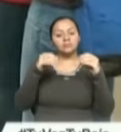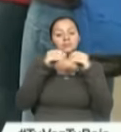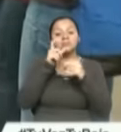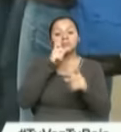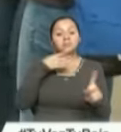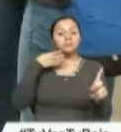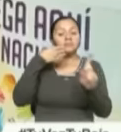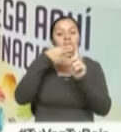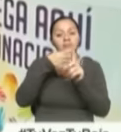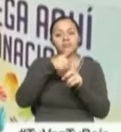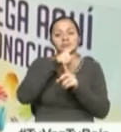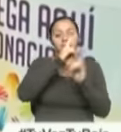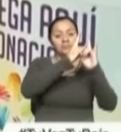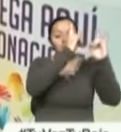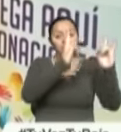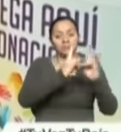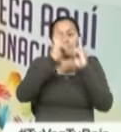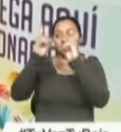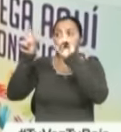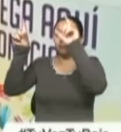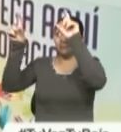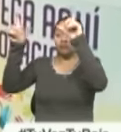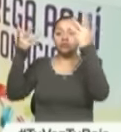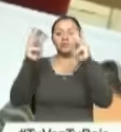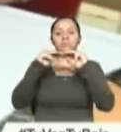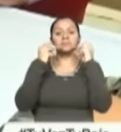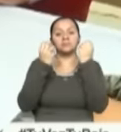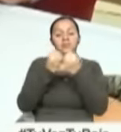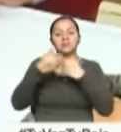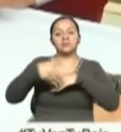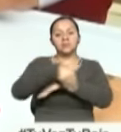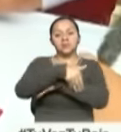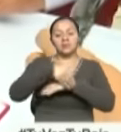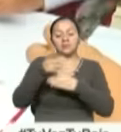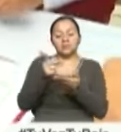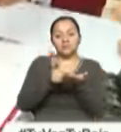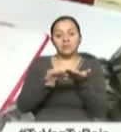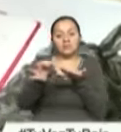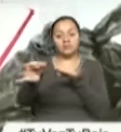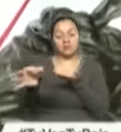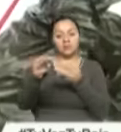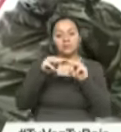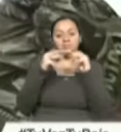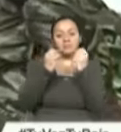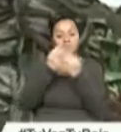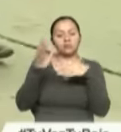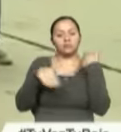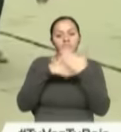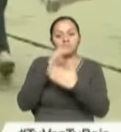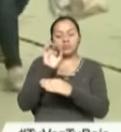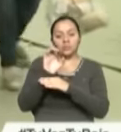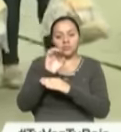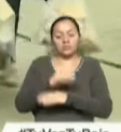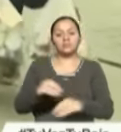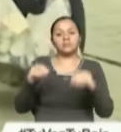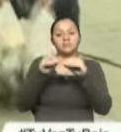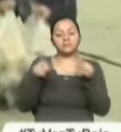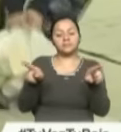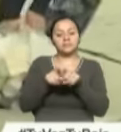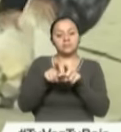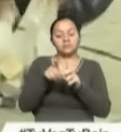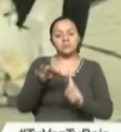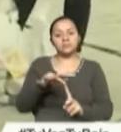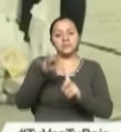acercándose a los puntos de acopio ubicados en las direcciones distritales del Mies en todo el país, así como en los